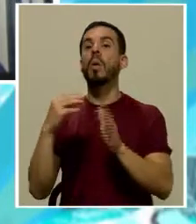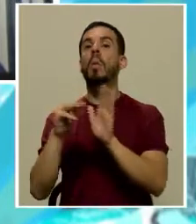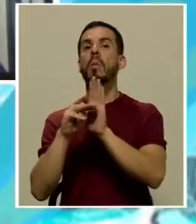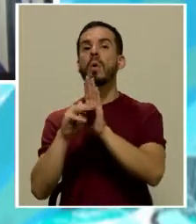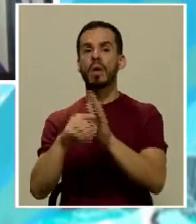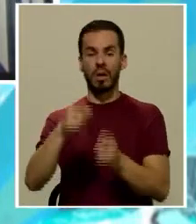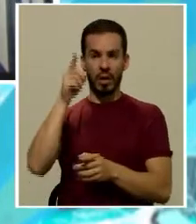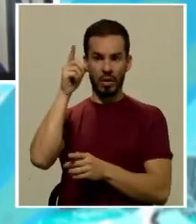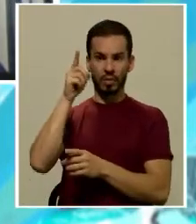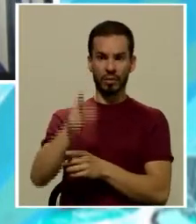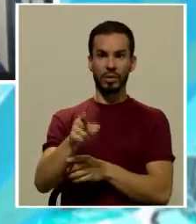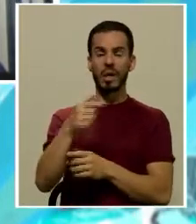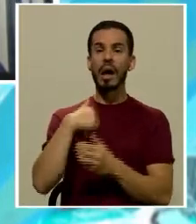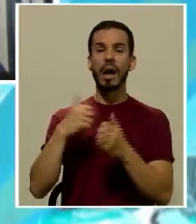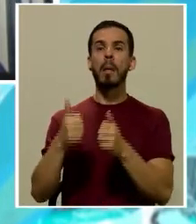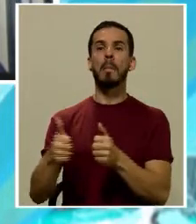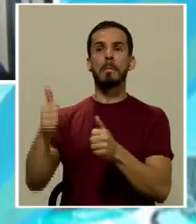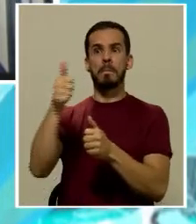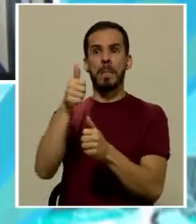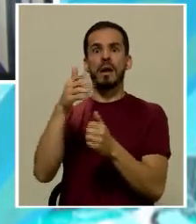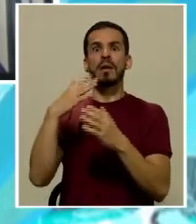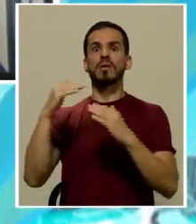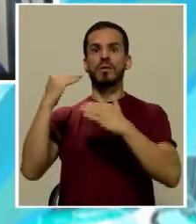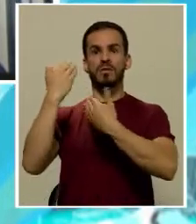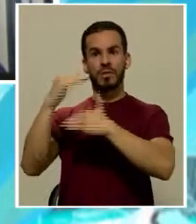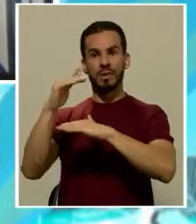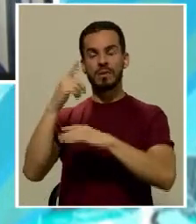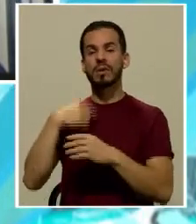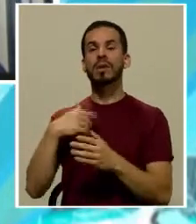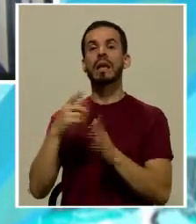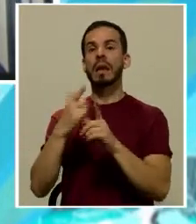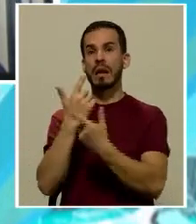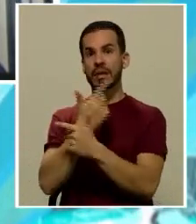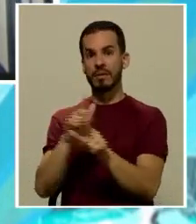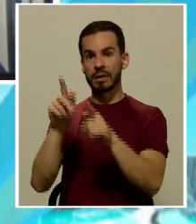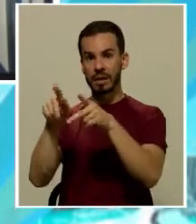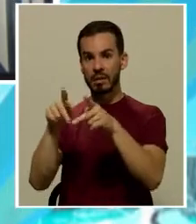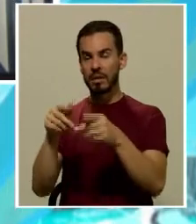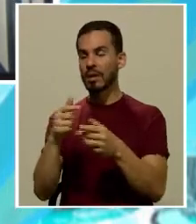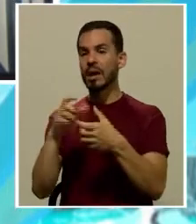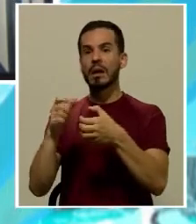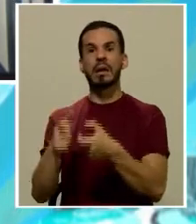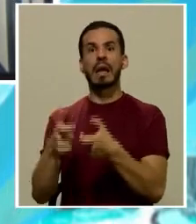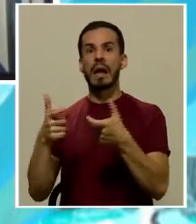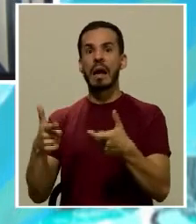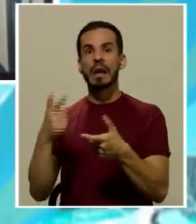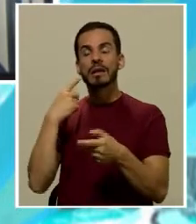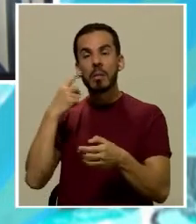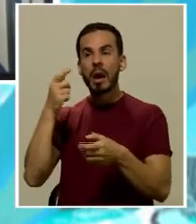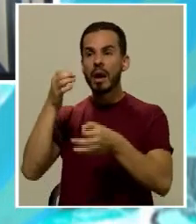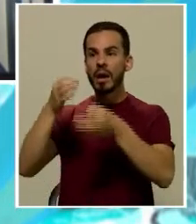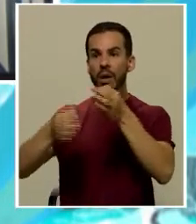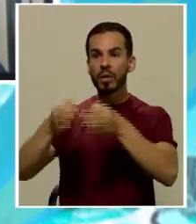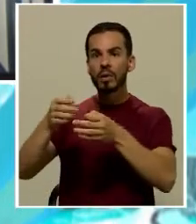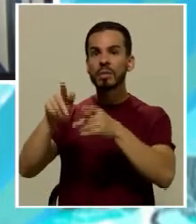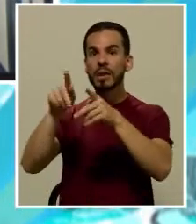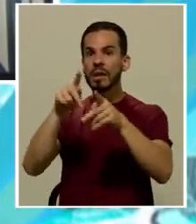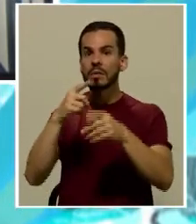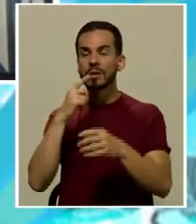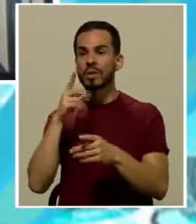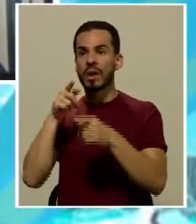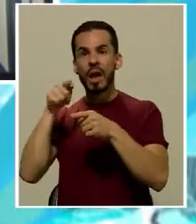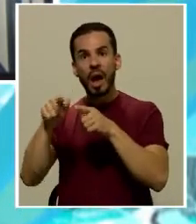autoritarios en que hay una mayor restricción de las libertades de las personas, menos garantías para el juzgamiento de quienes están siendo